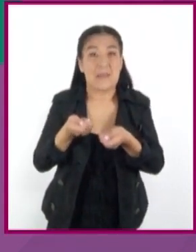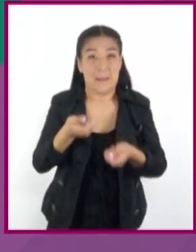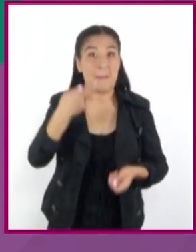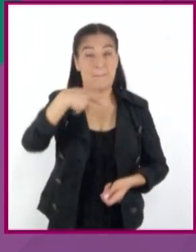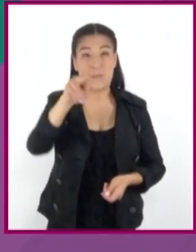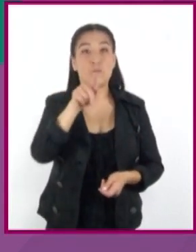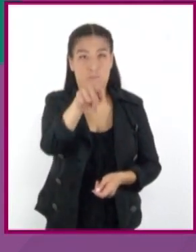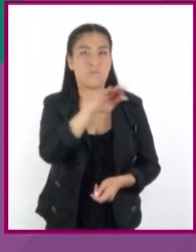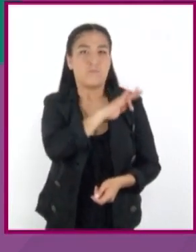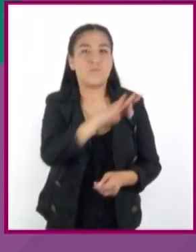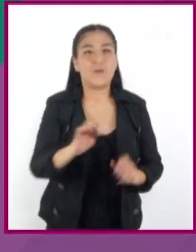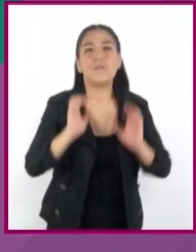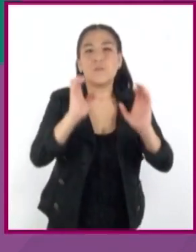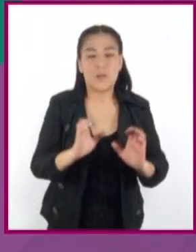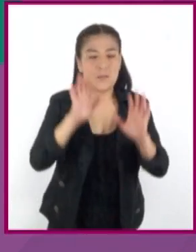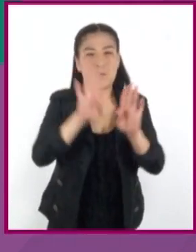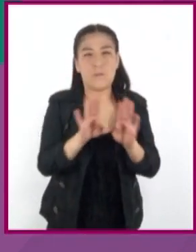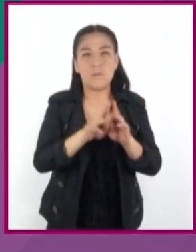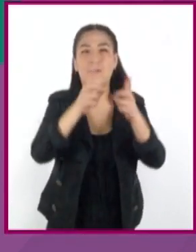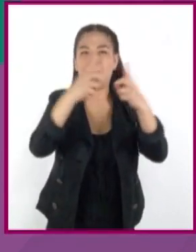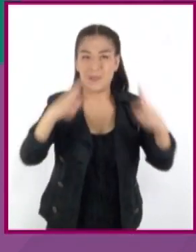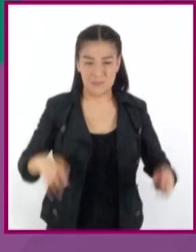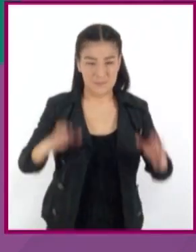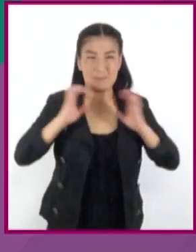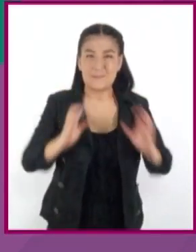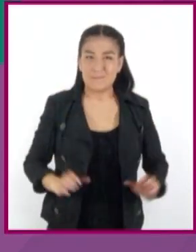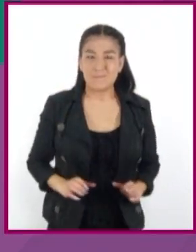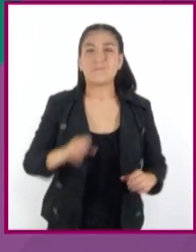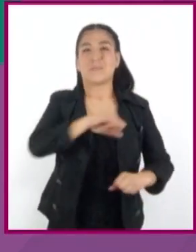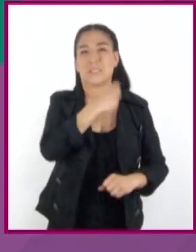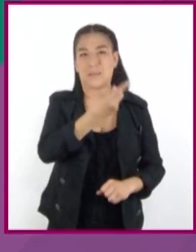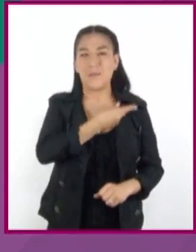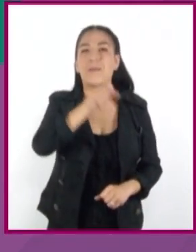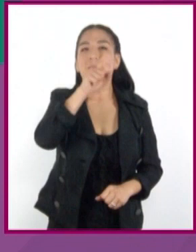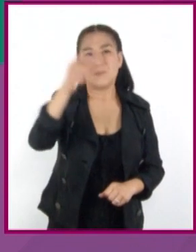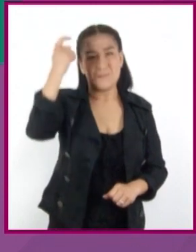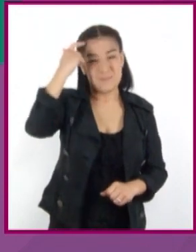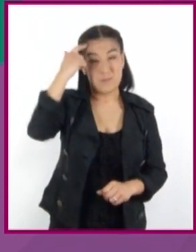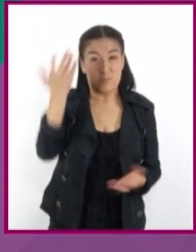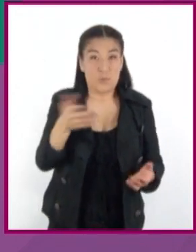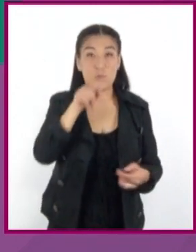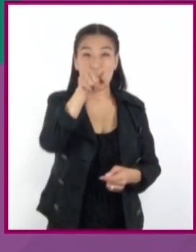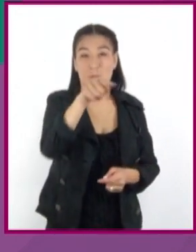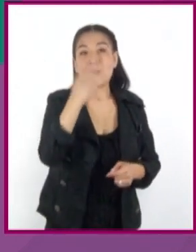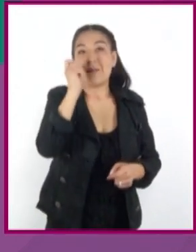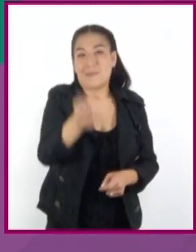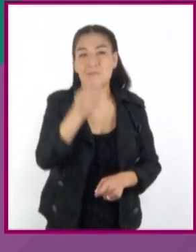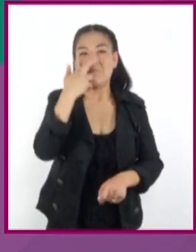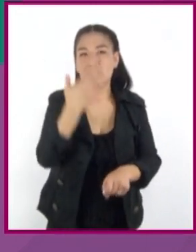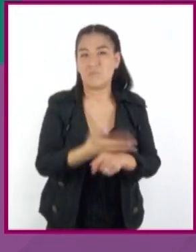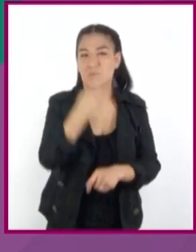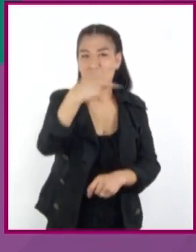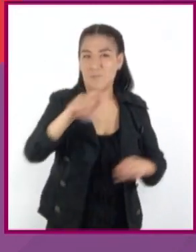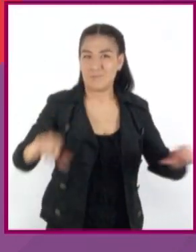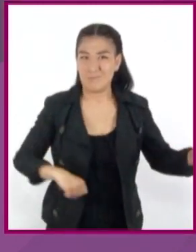sí puedes cuidar el desarrollo saludable de la nueva configuración de tu cerebro, porque tú eres responsable de tus acciones.